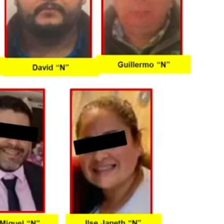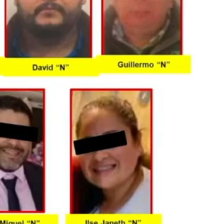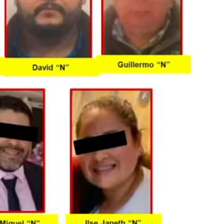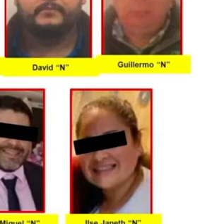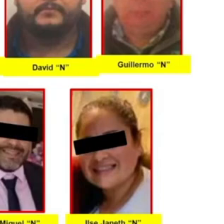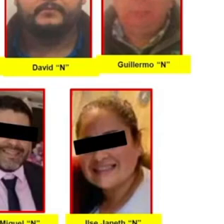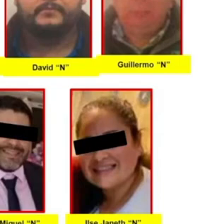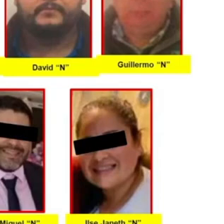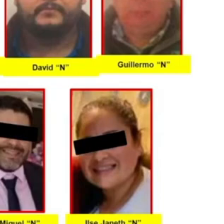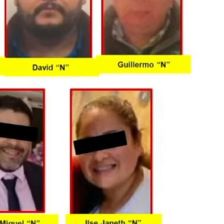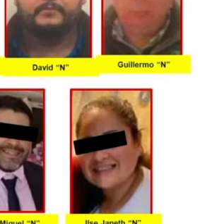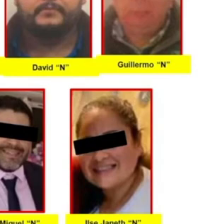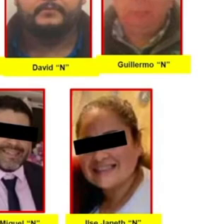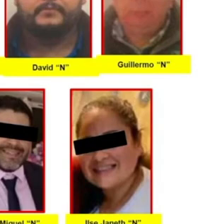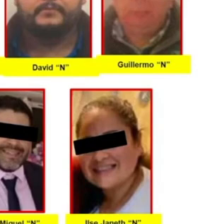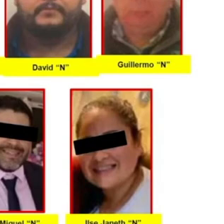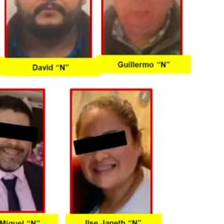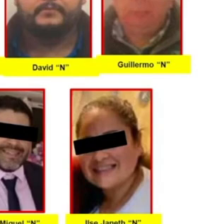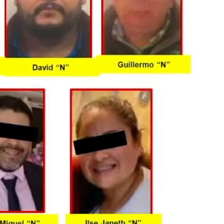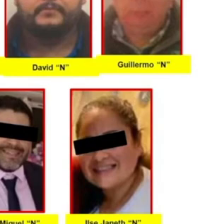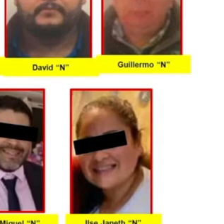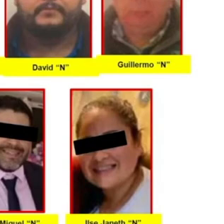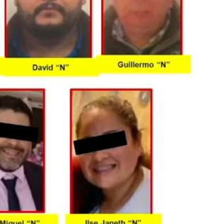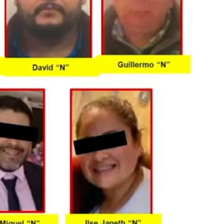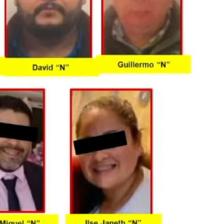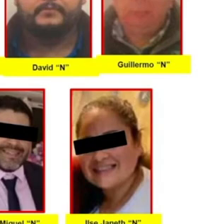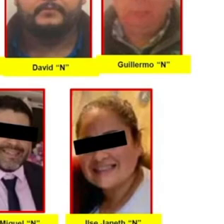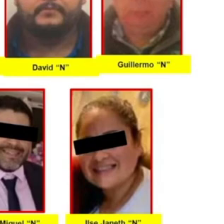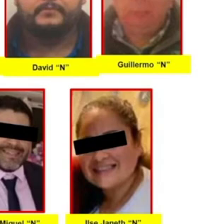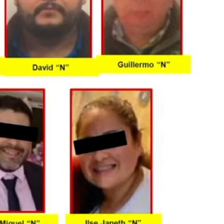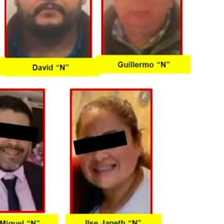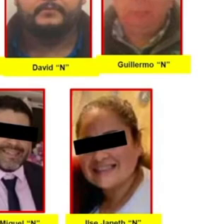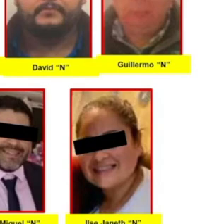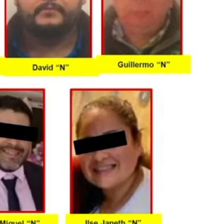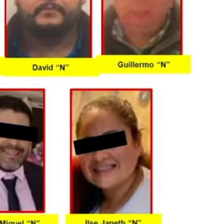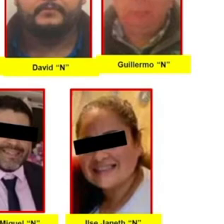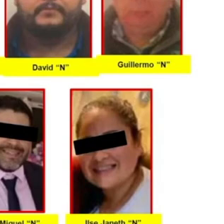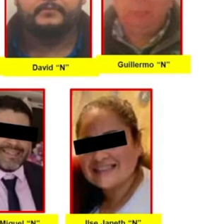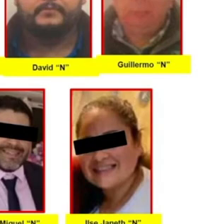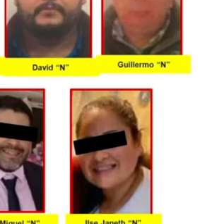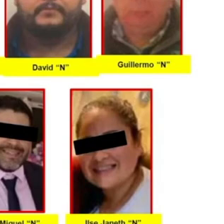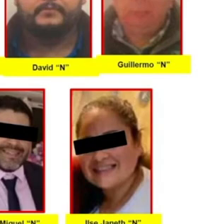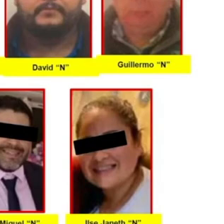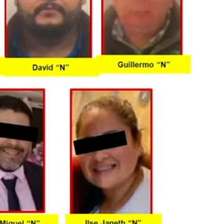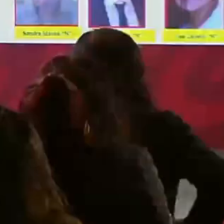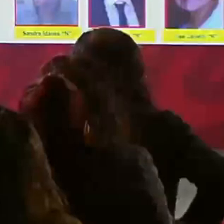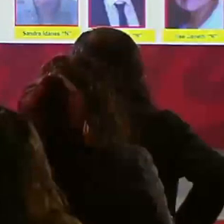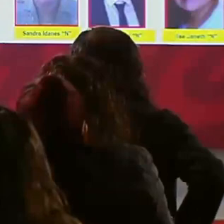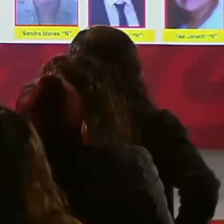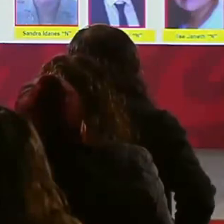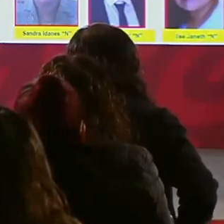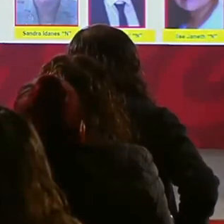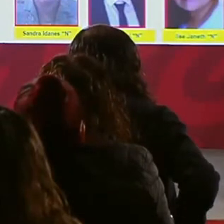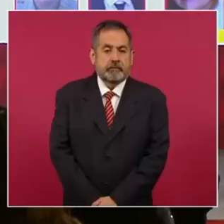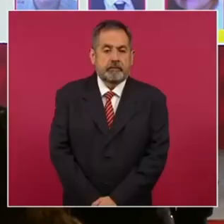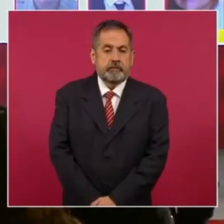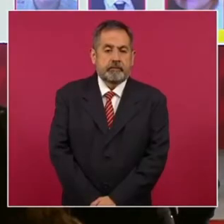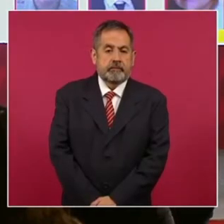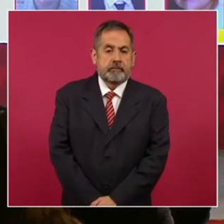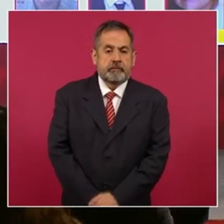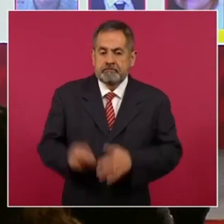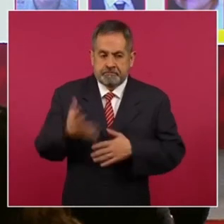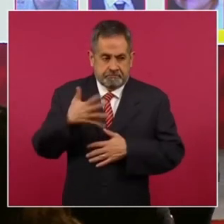federativas, por parte de la Fiscalía General de la República e Interpol, por el Instituto Nacional de